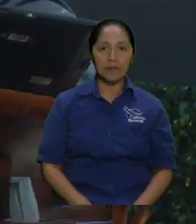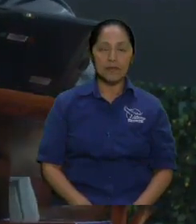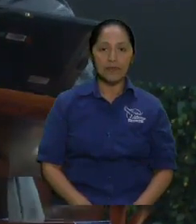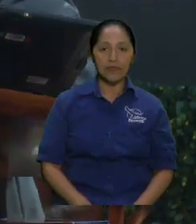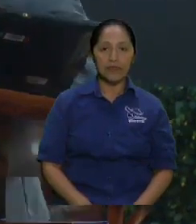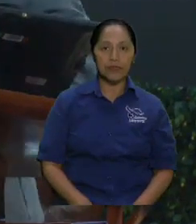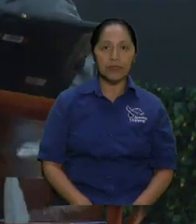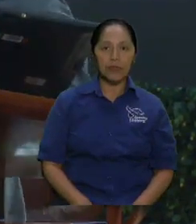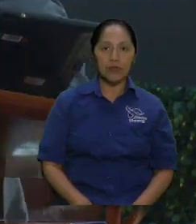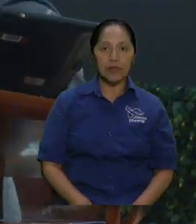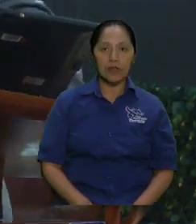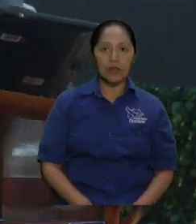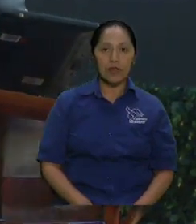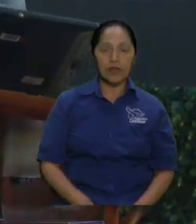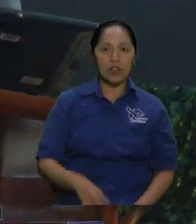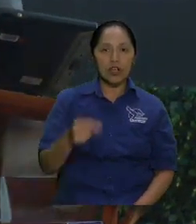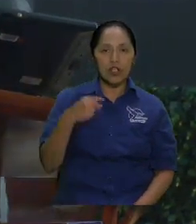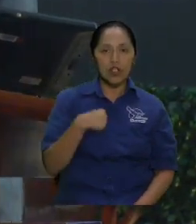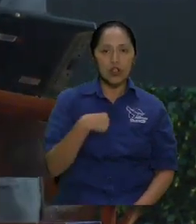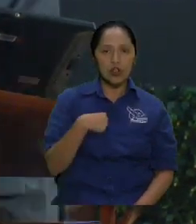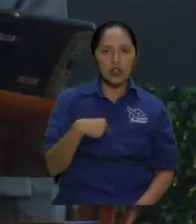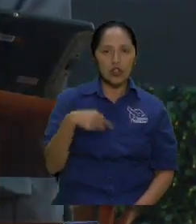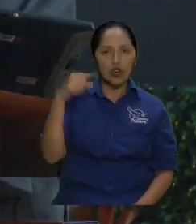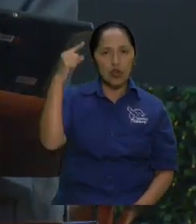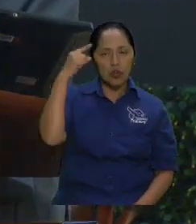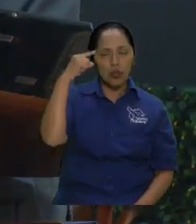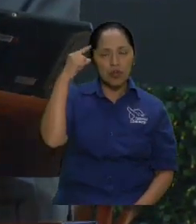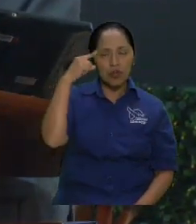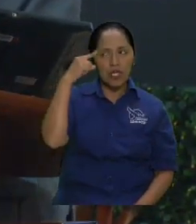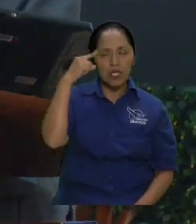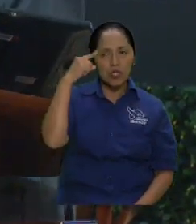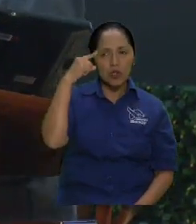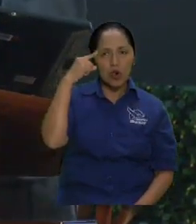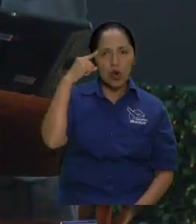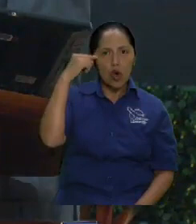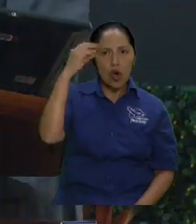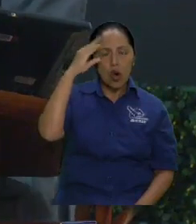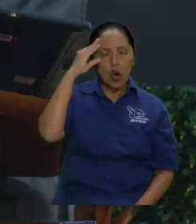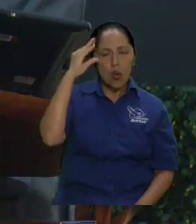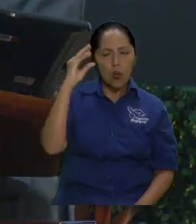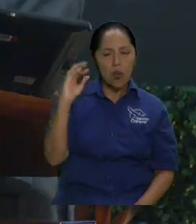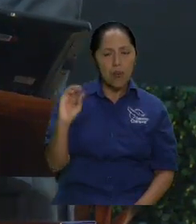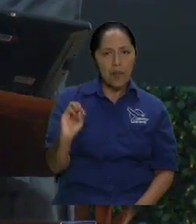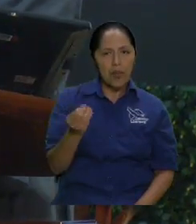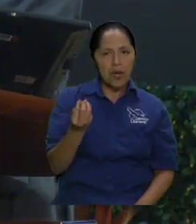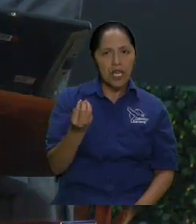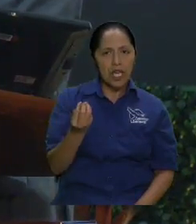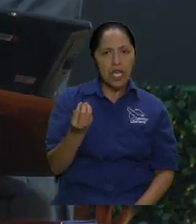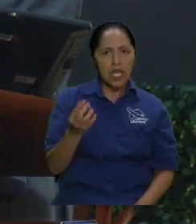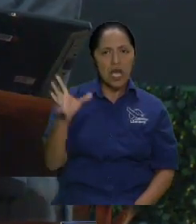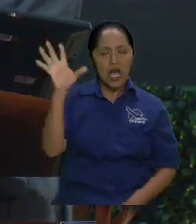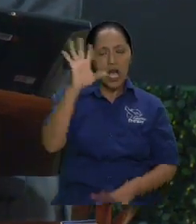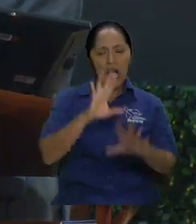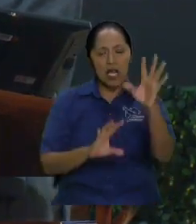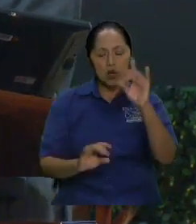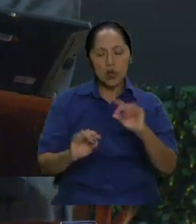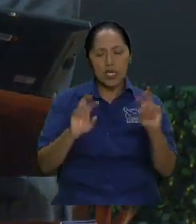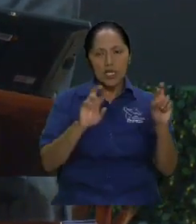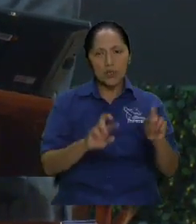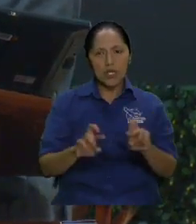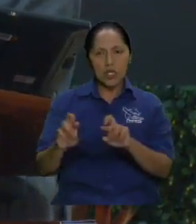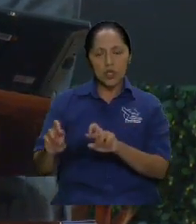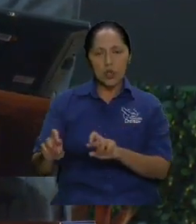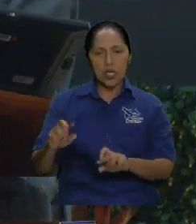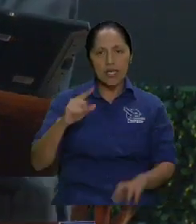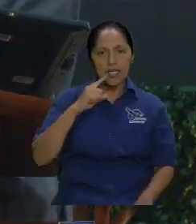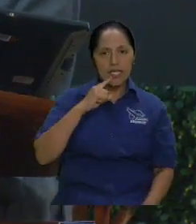Yo a veces me puedo empezar pero por qué le dicen comida chatarra. Se tiene un pedazo de carne. Tiene ensalada porque tiene lechuga, tomate y cebolla.